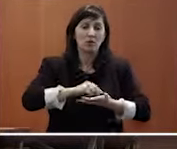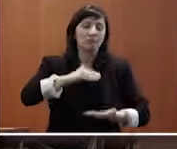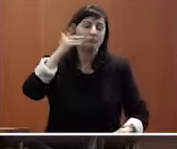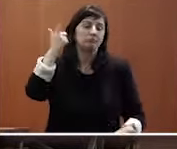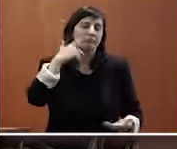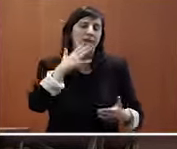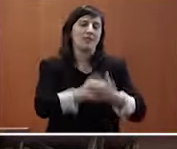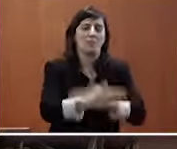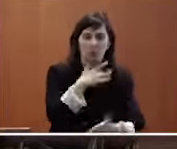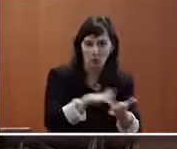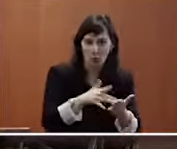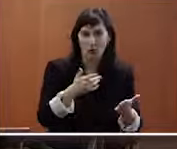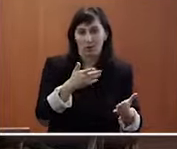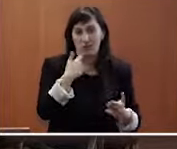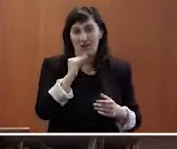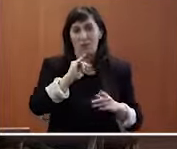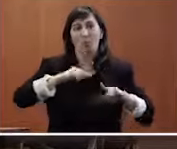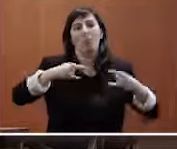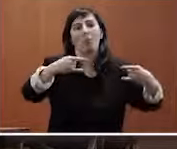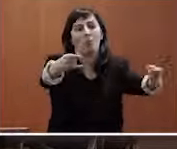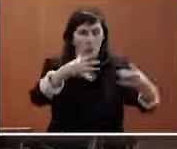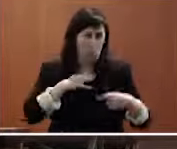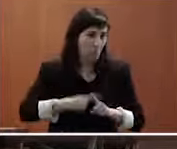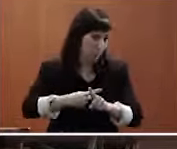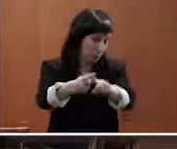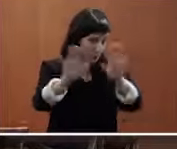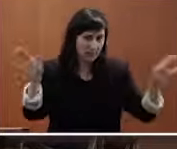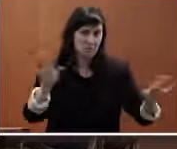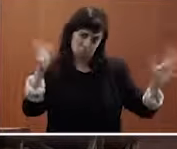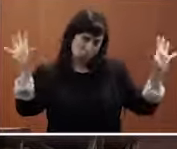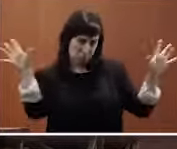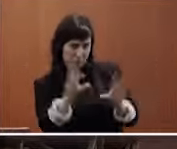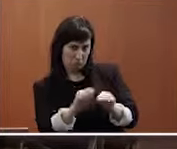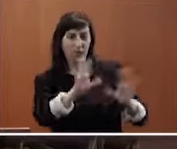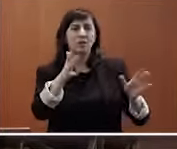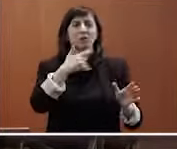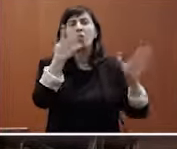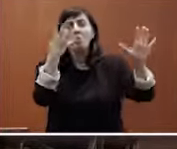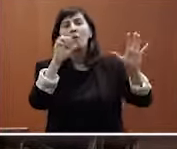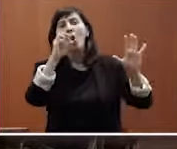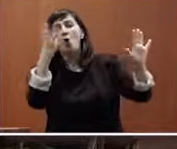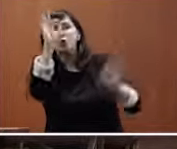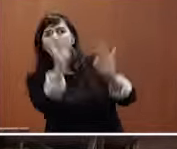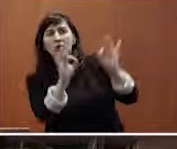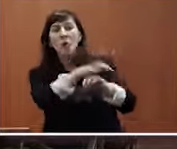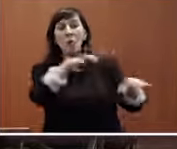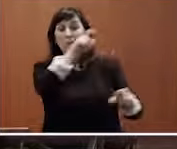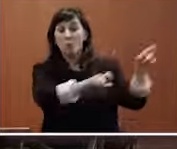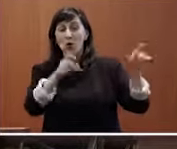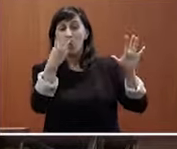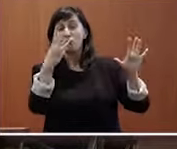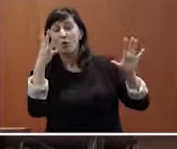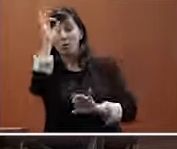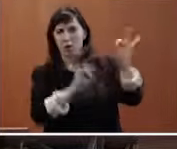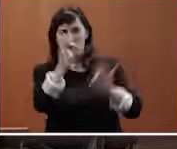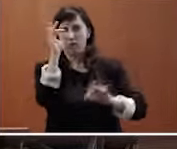y que por lo tanto eso se puede el efecto se puede multiplicar bueno pues dicho esto que más o menos entonces estamos hablando de un 9 un 8% de la población sí